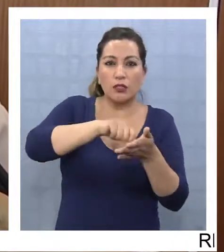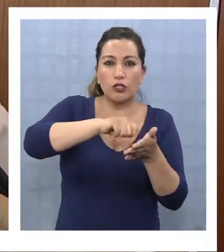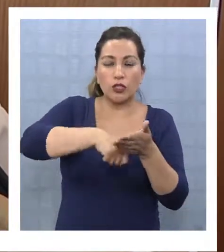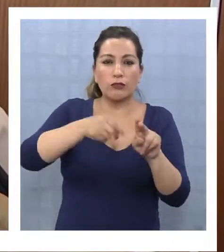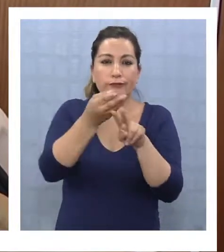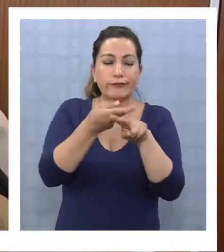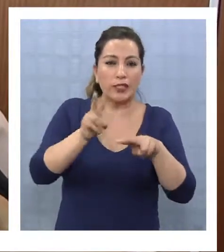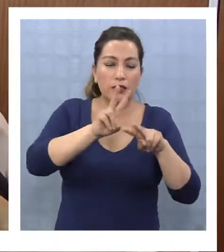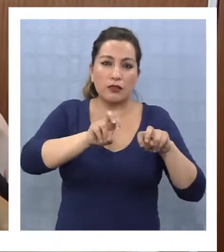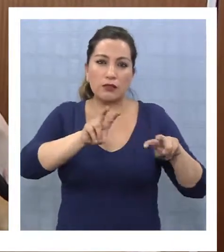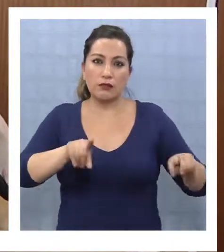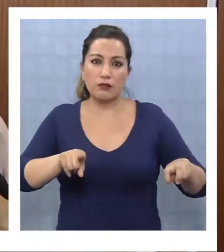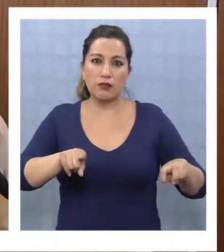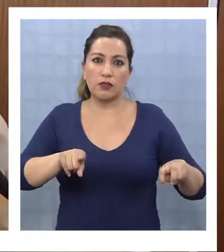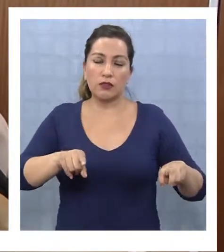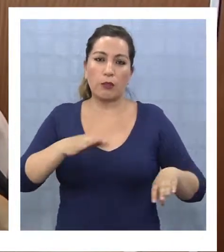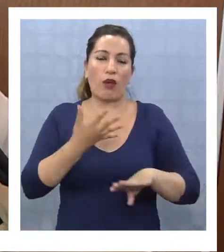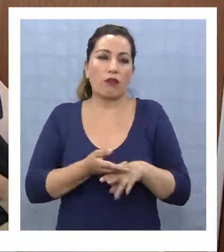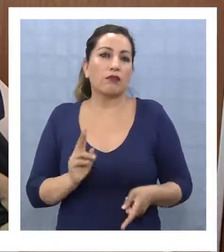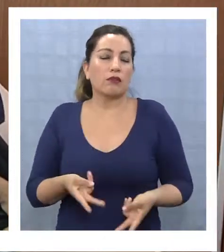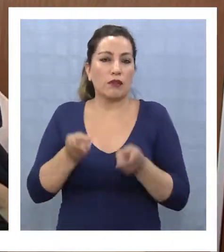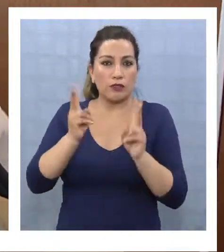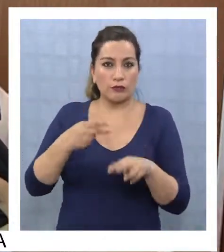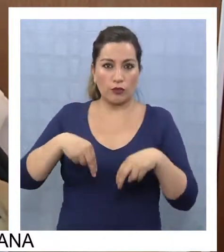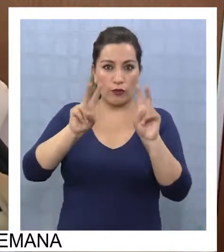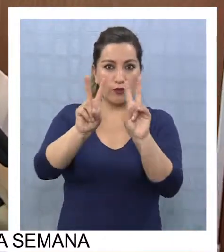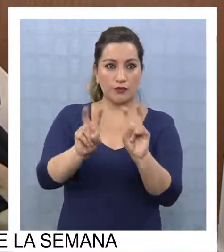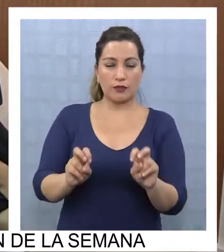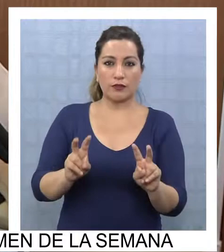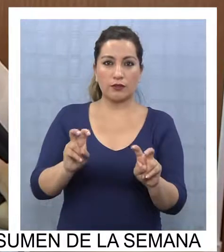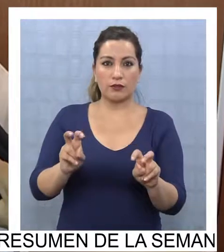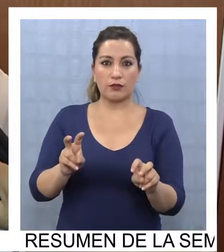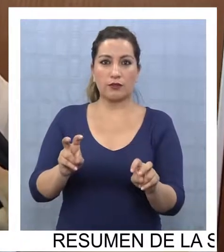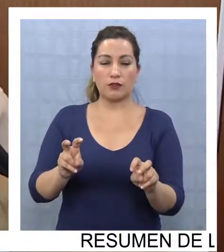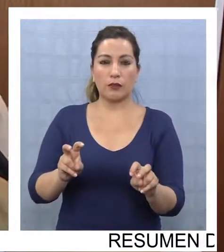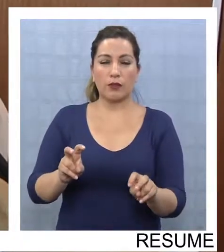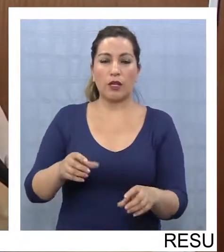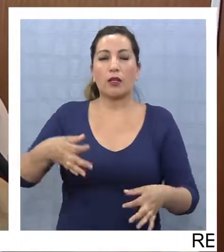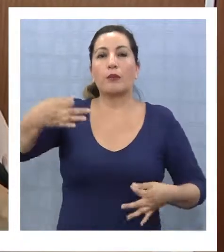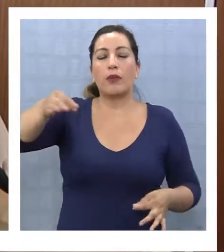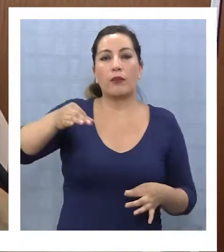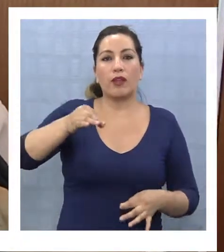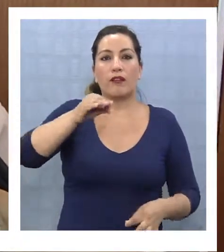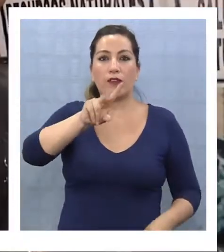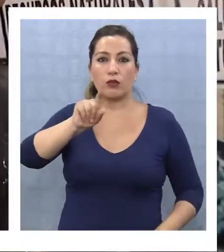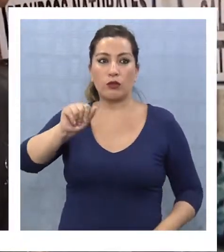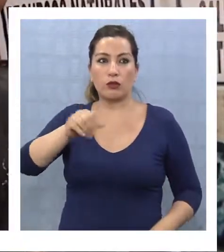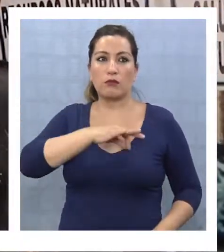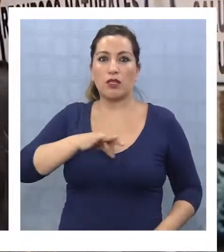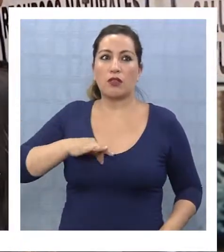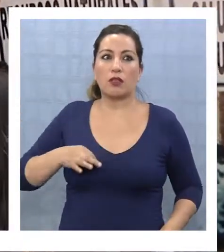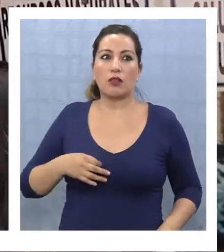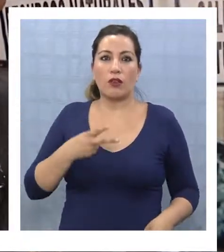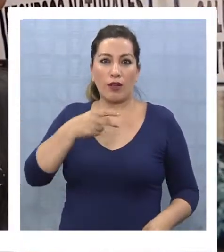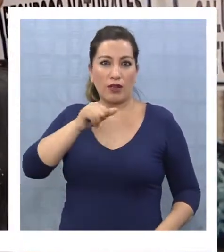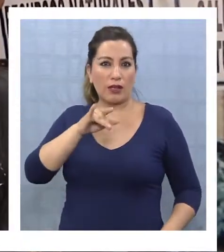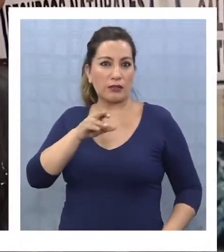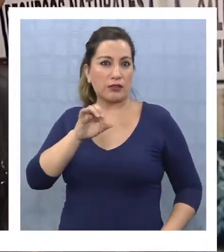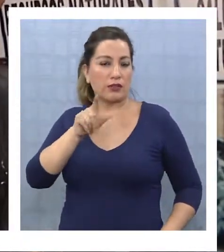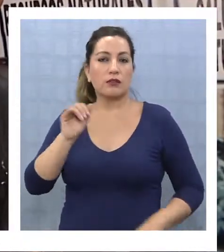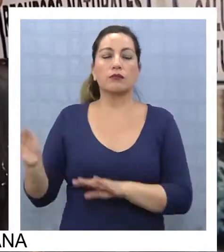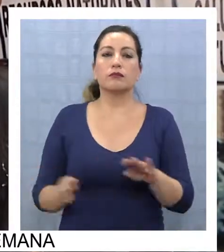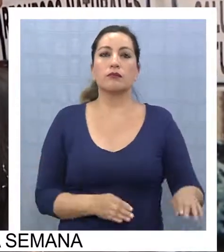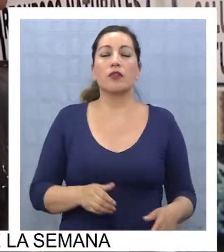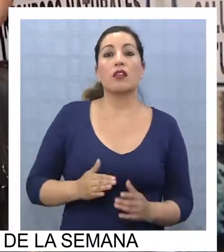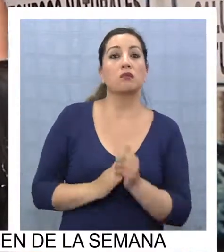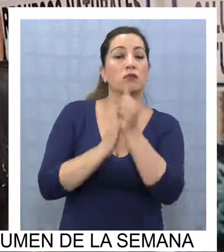y que esté ajustado a derecho respecto de lo que es la circular 21 del Ministerio de Hacienda. Los dirigentes regionales